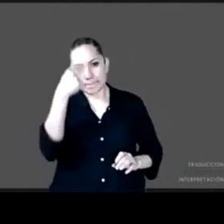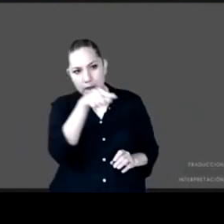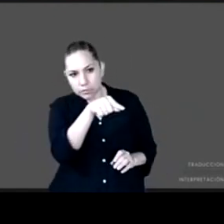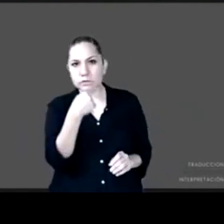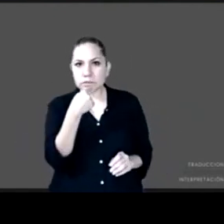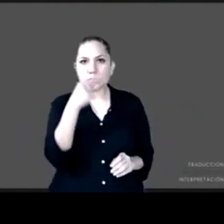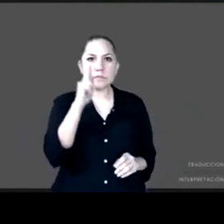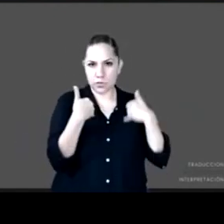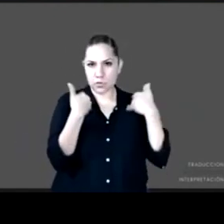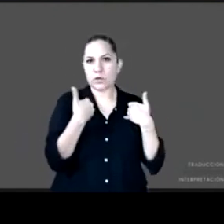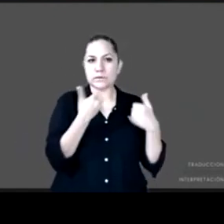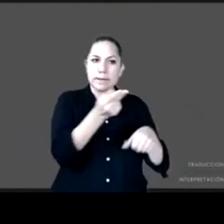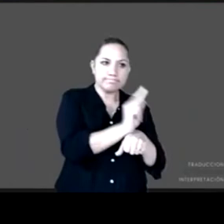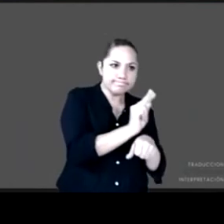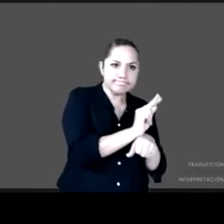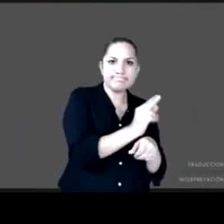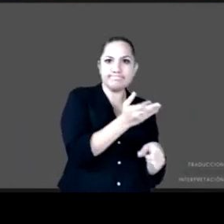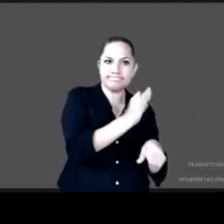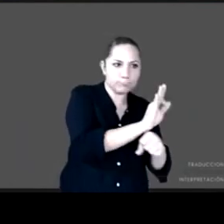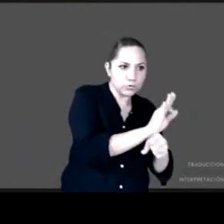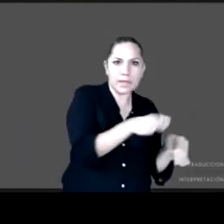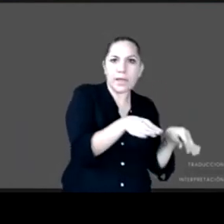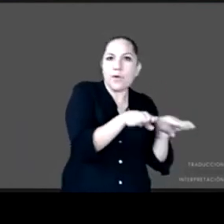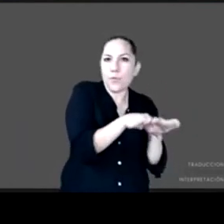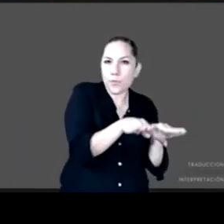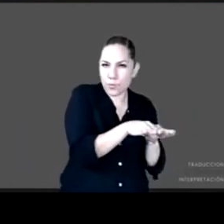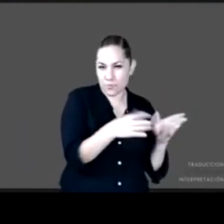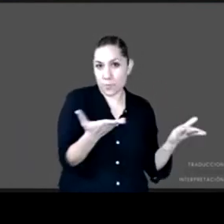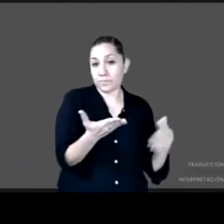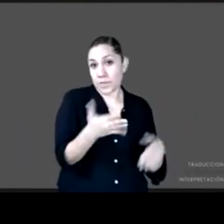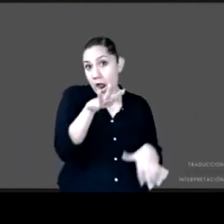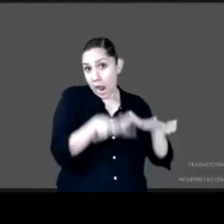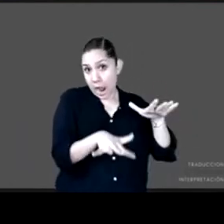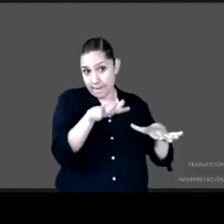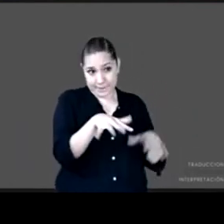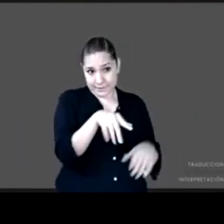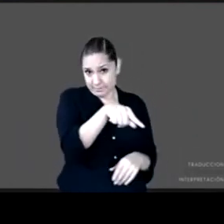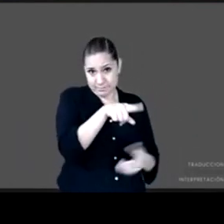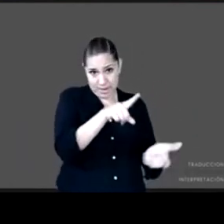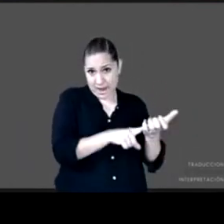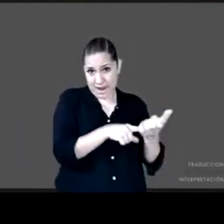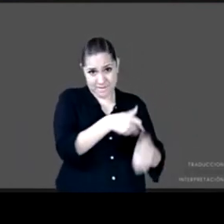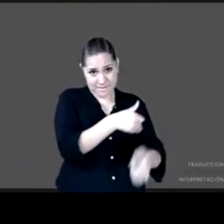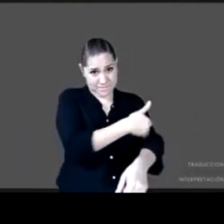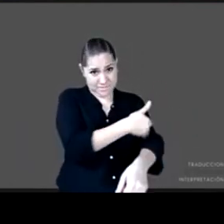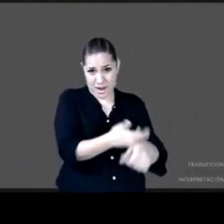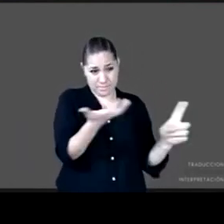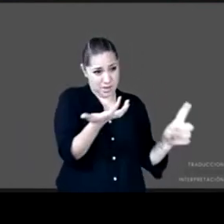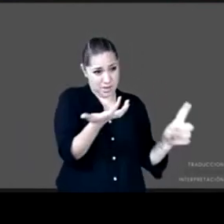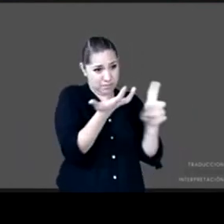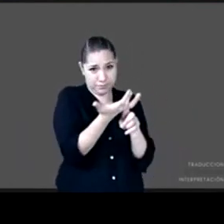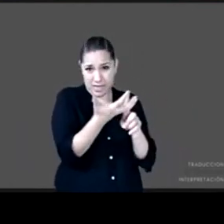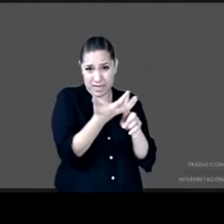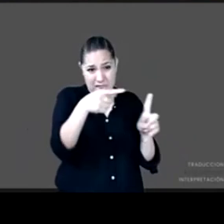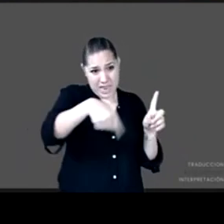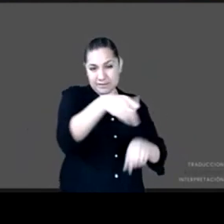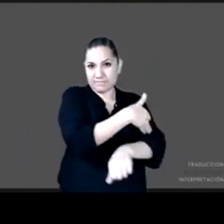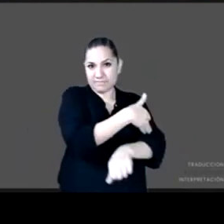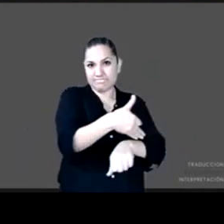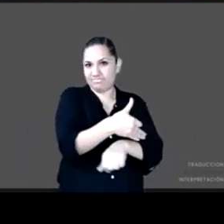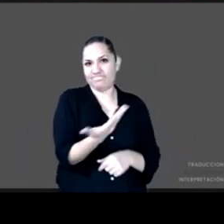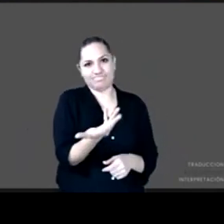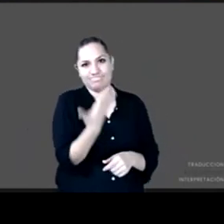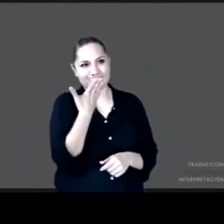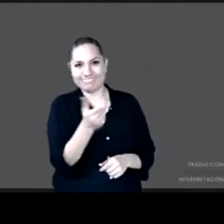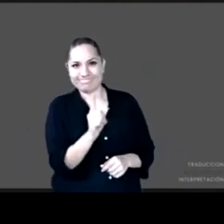adolescentes incluso a veces de sus mismas familias establecer programas específicos para jornaleros agrícolas migrantes y sus familias de